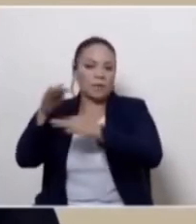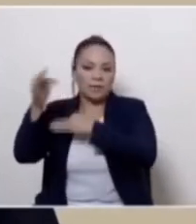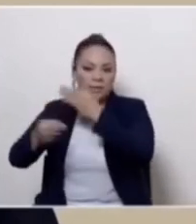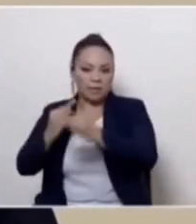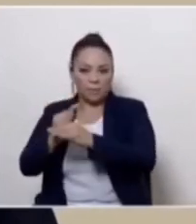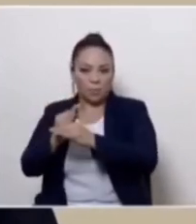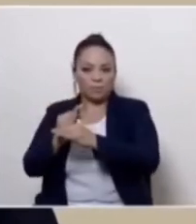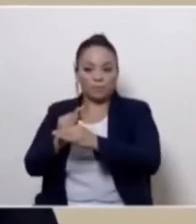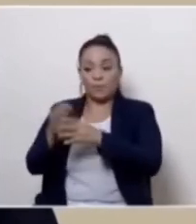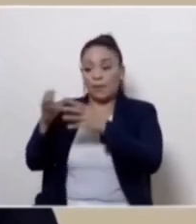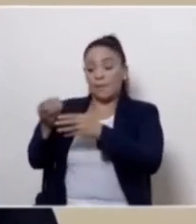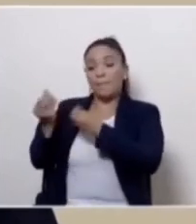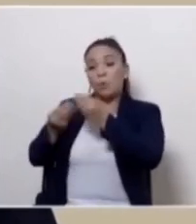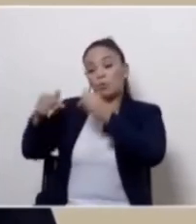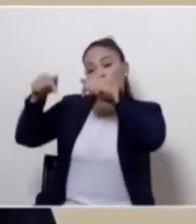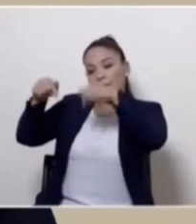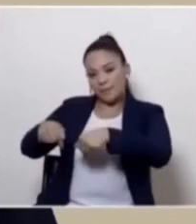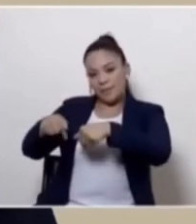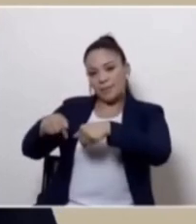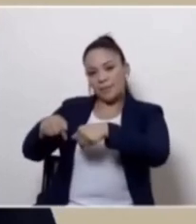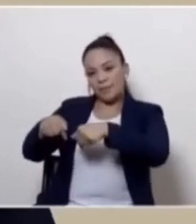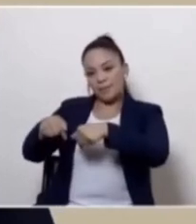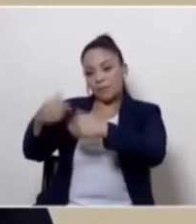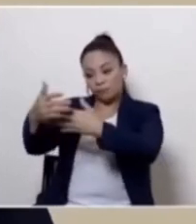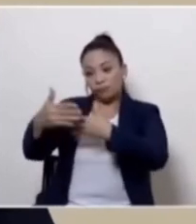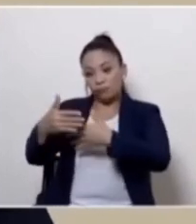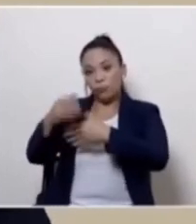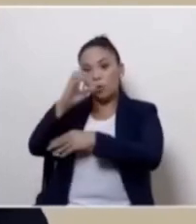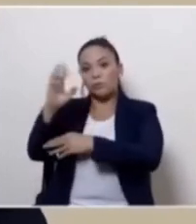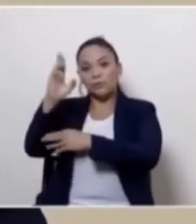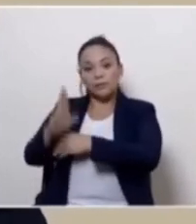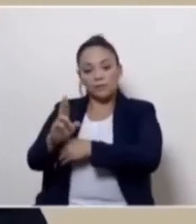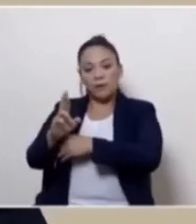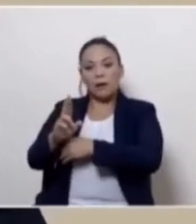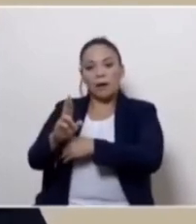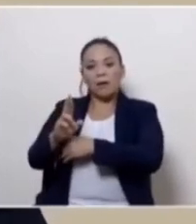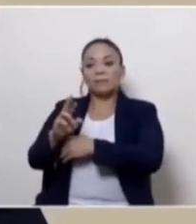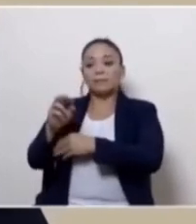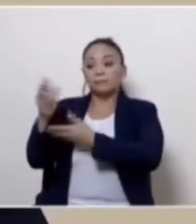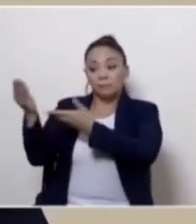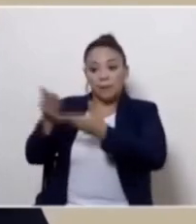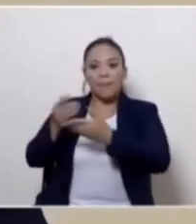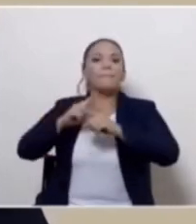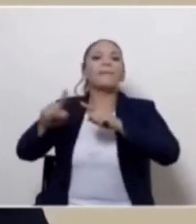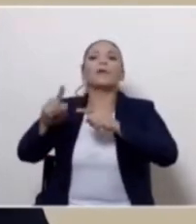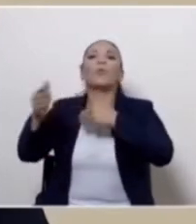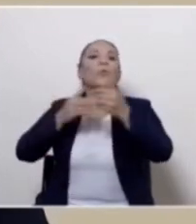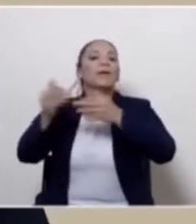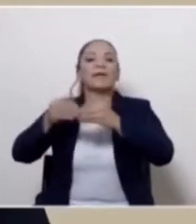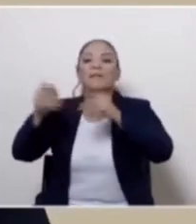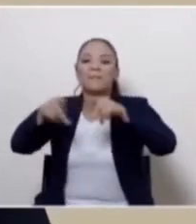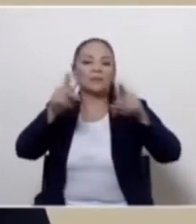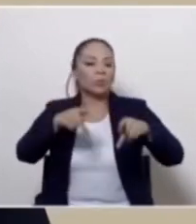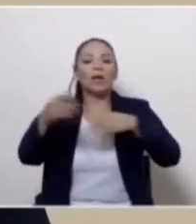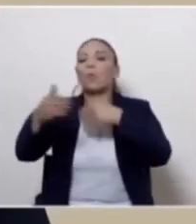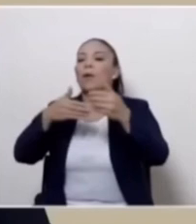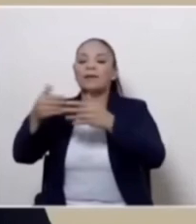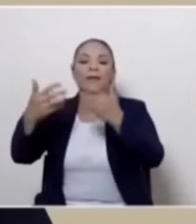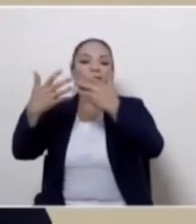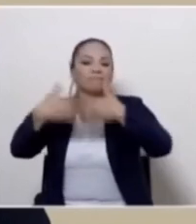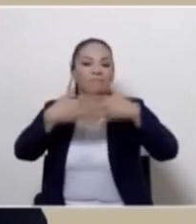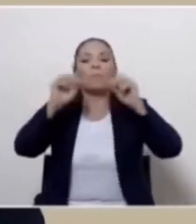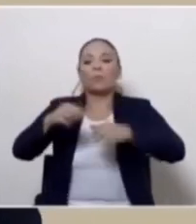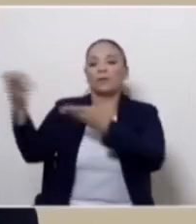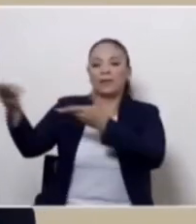producto esté registrado en Costa Rica, lo puede importar bajo régimen de competencia.